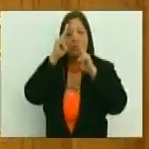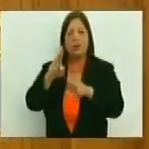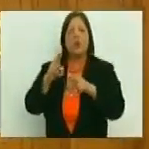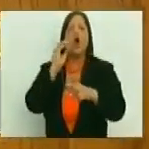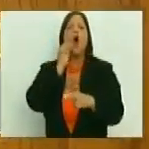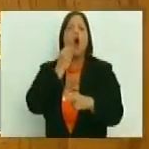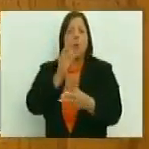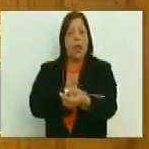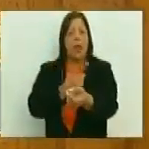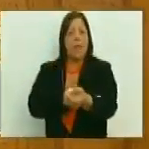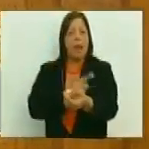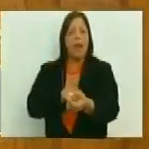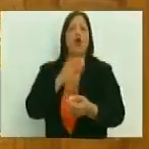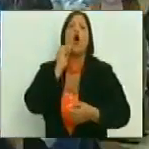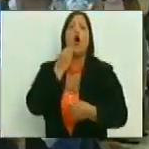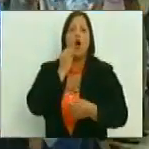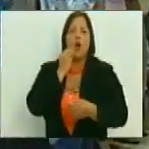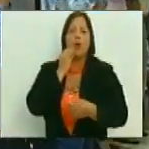joven hermano,